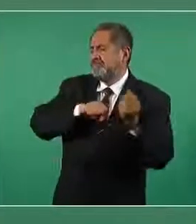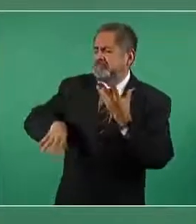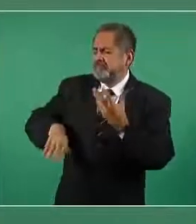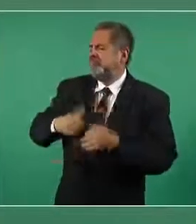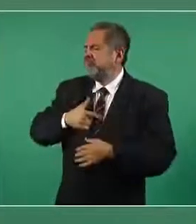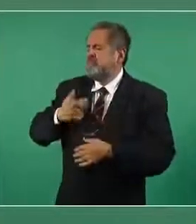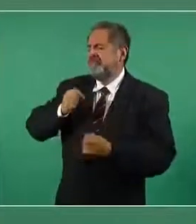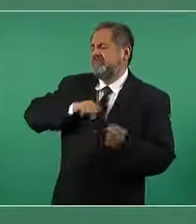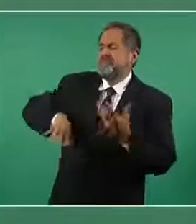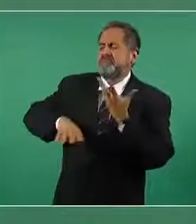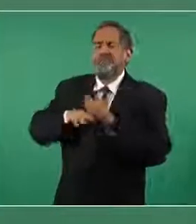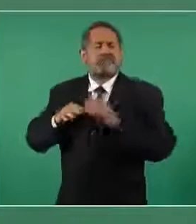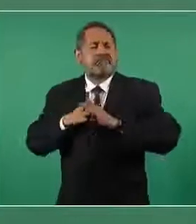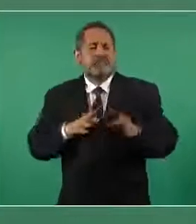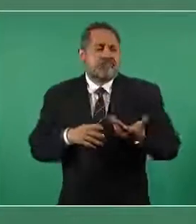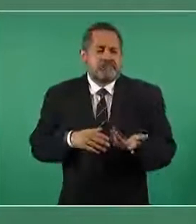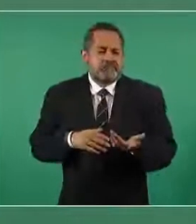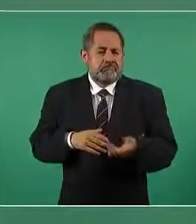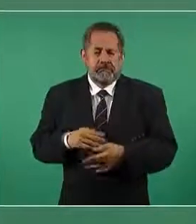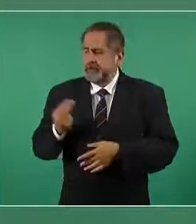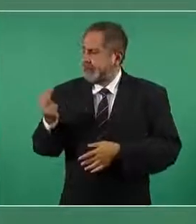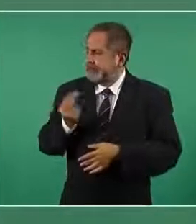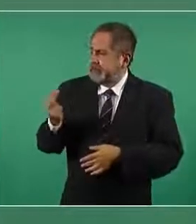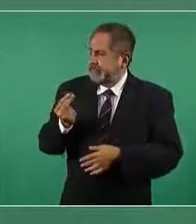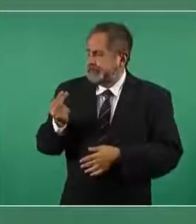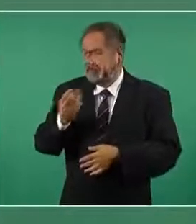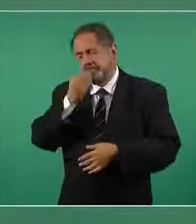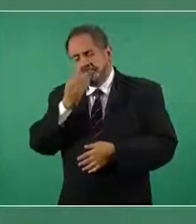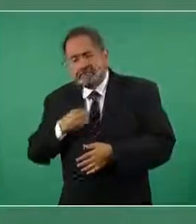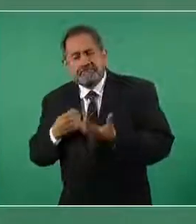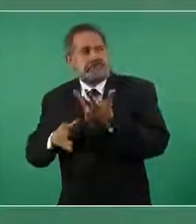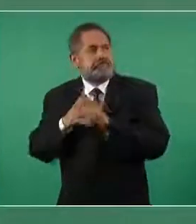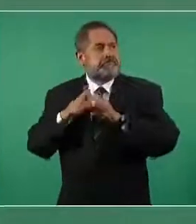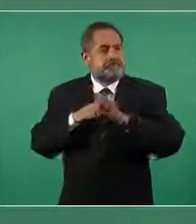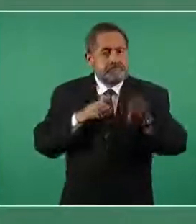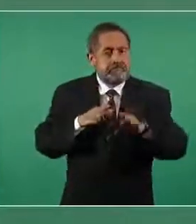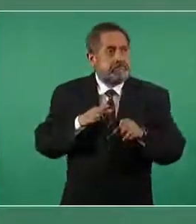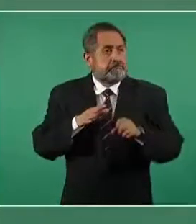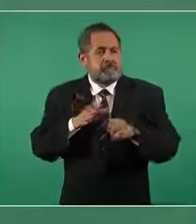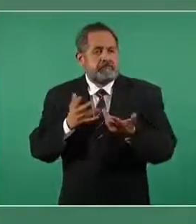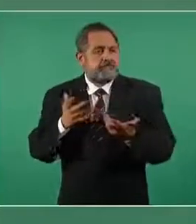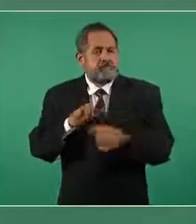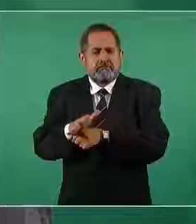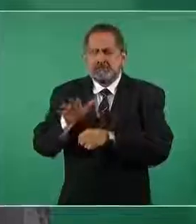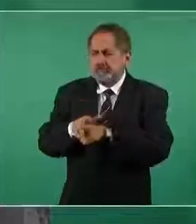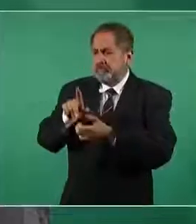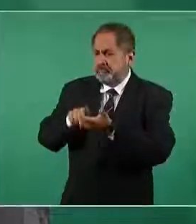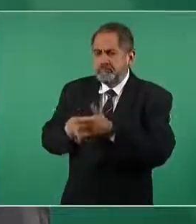gusto lo hace por necesidad y si hay trabajo si hay bienestar